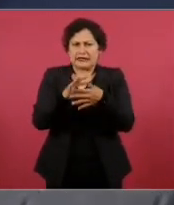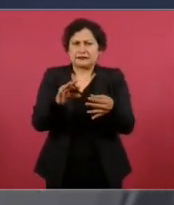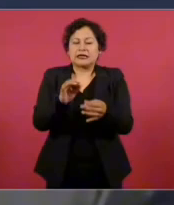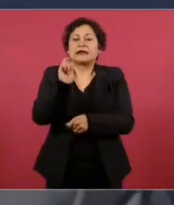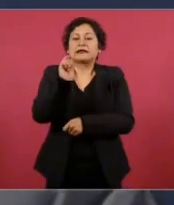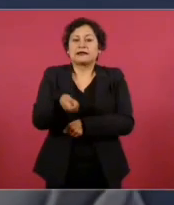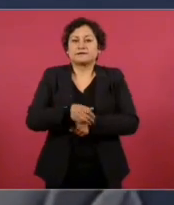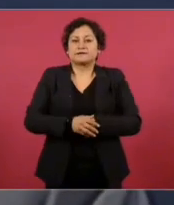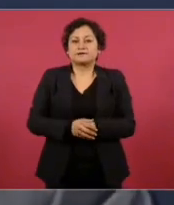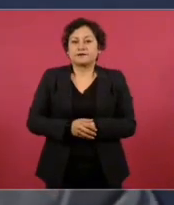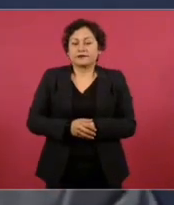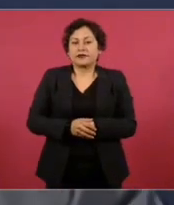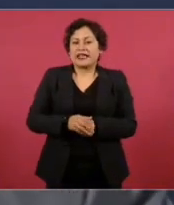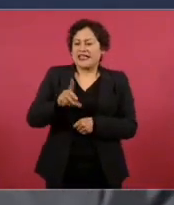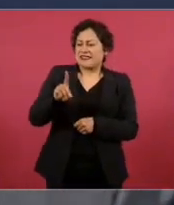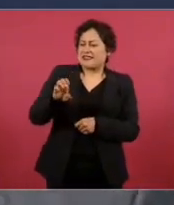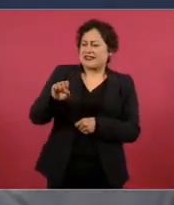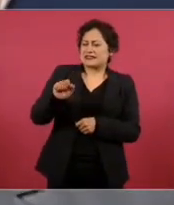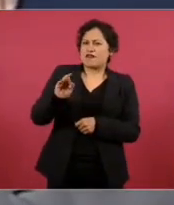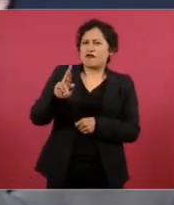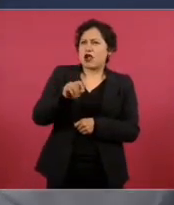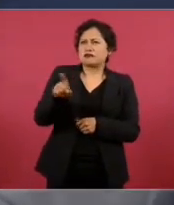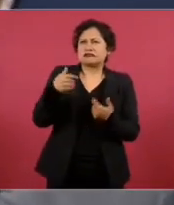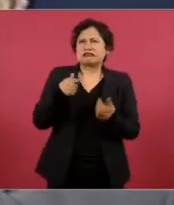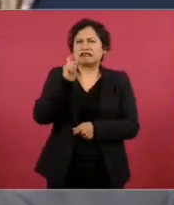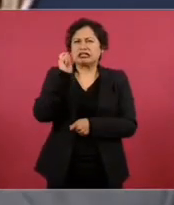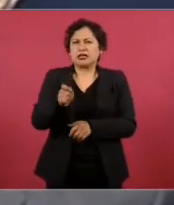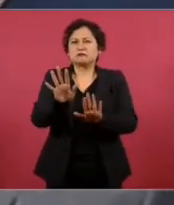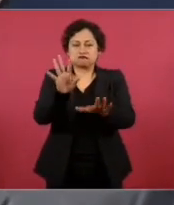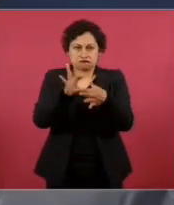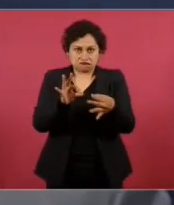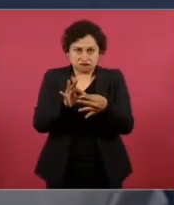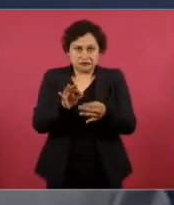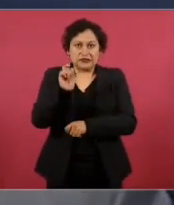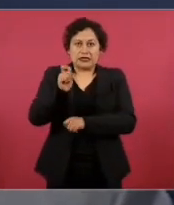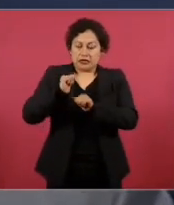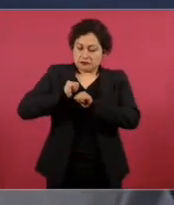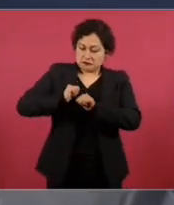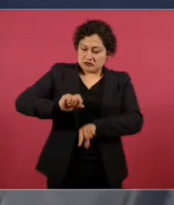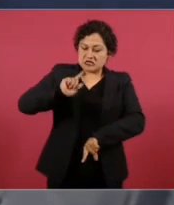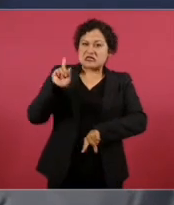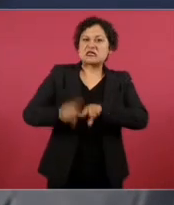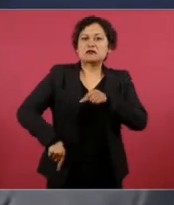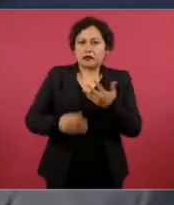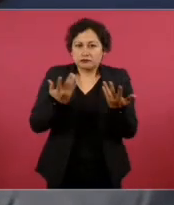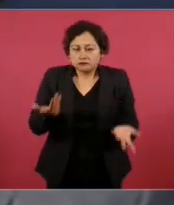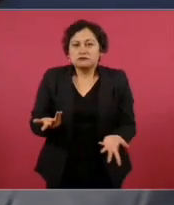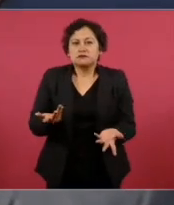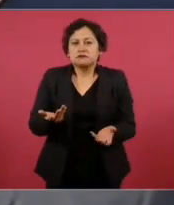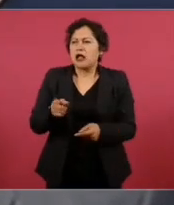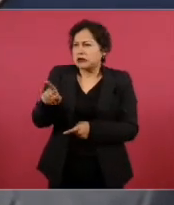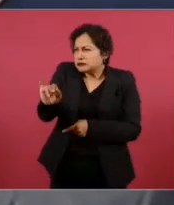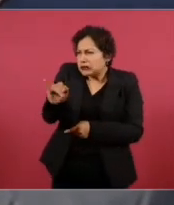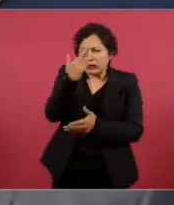destituir, porque eso es el desafuero, a veces no se entiende bien. Sí, sí, te van a quitar. Porque es una destitución… Por un delito no grave, también hemos dicho, no es grave.